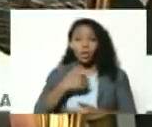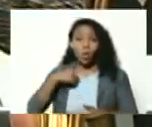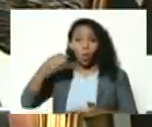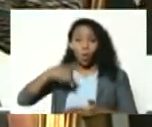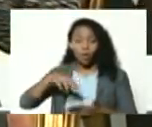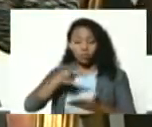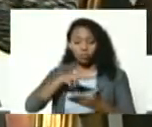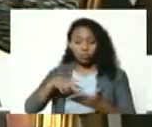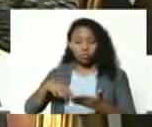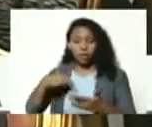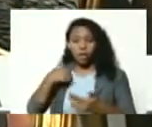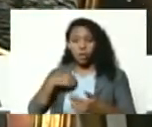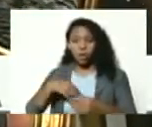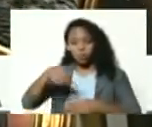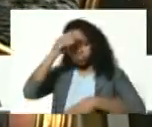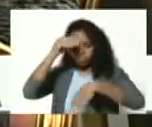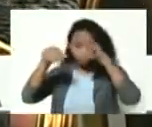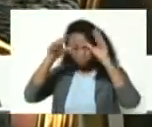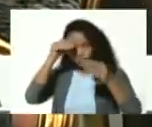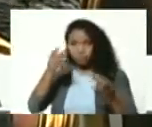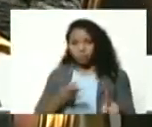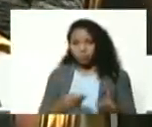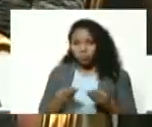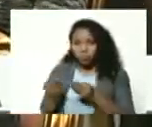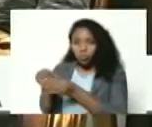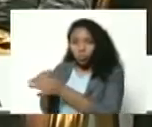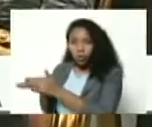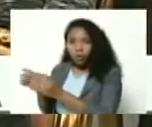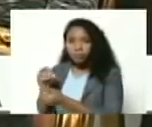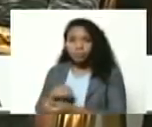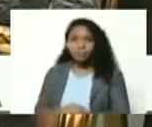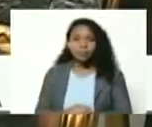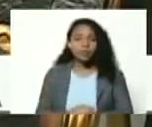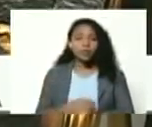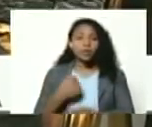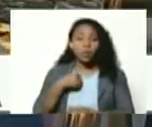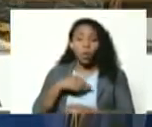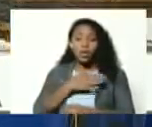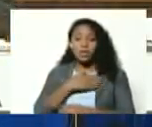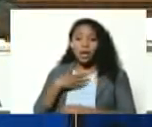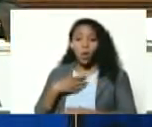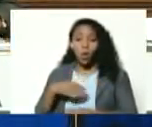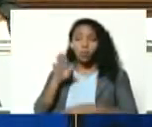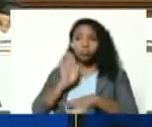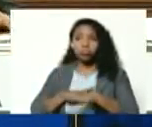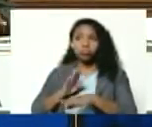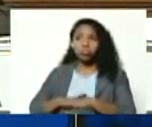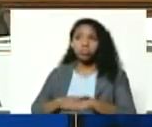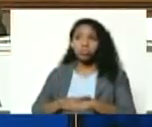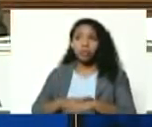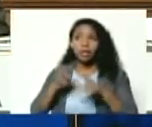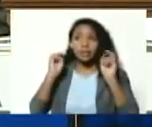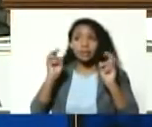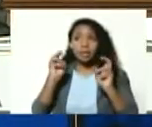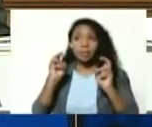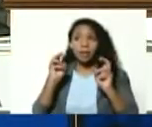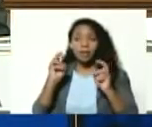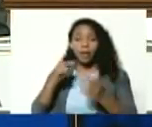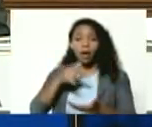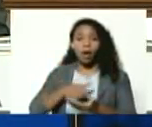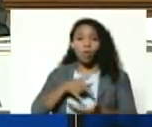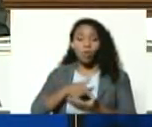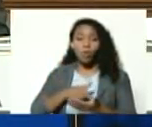también para nutrirme y así también quiero anunciar la edición con motivo de Carabobo